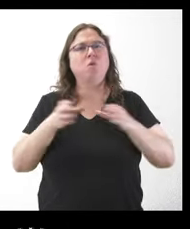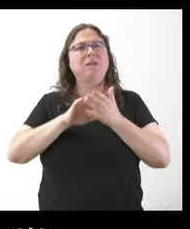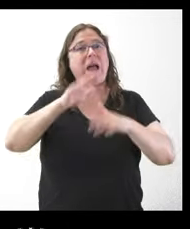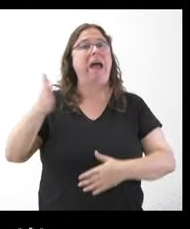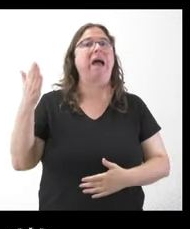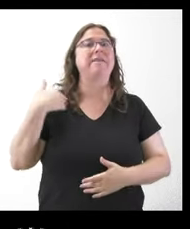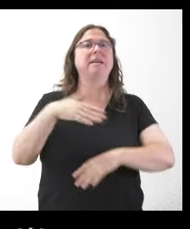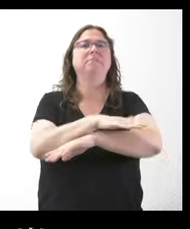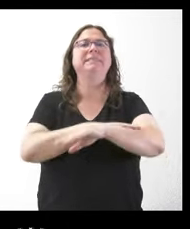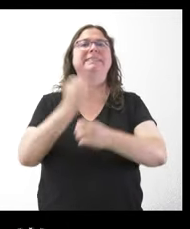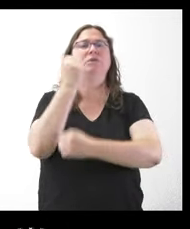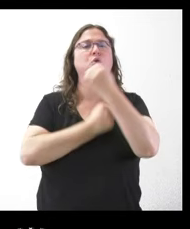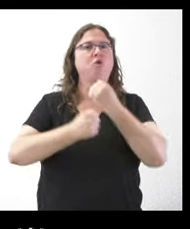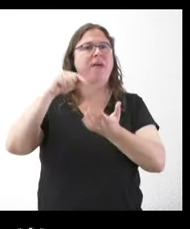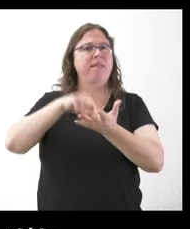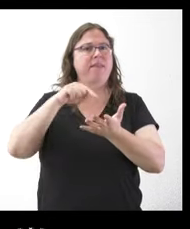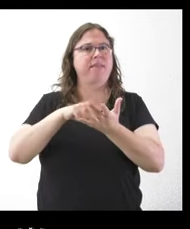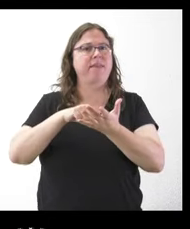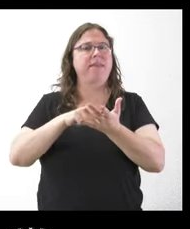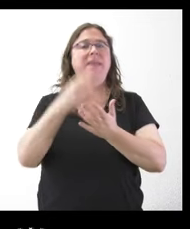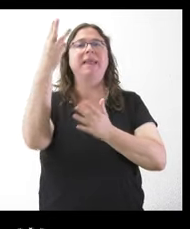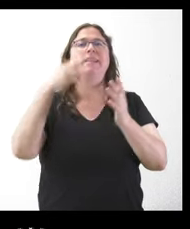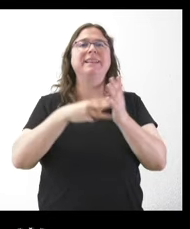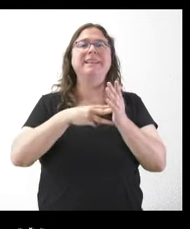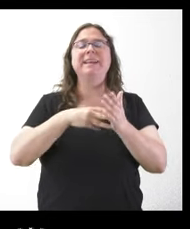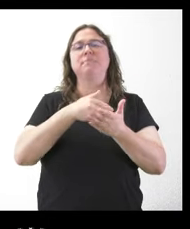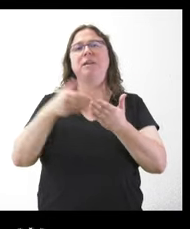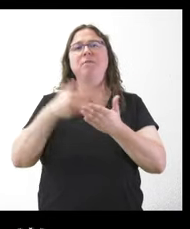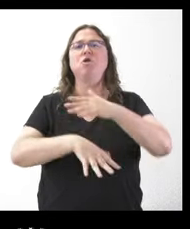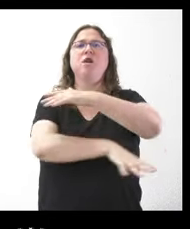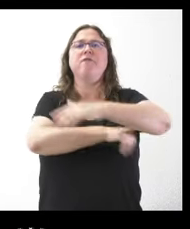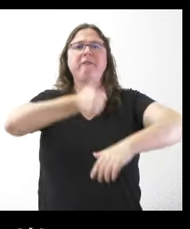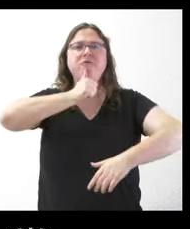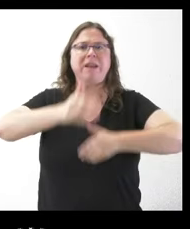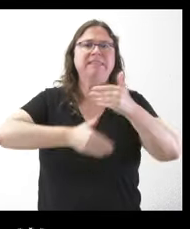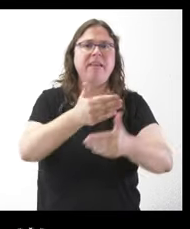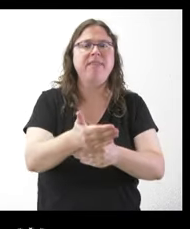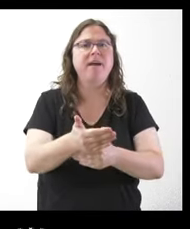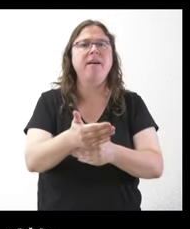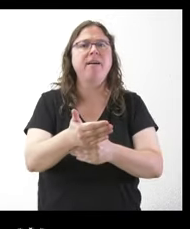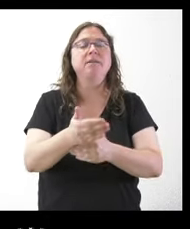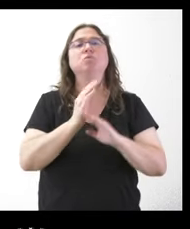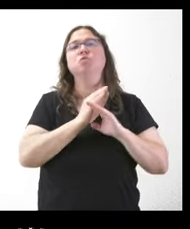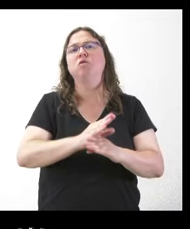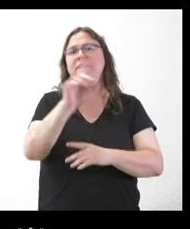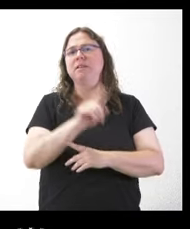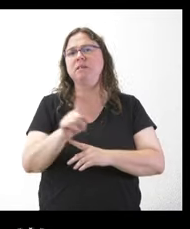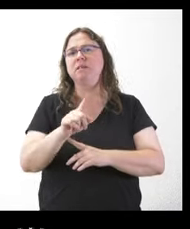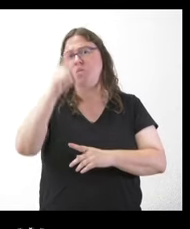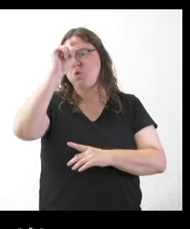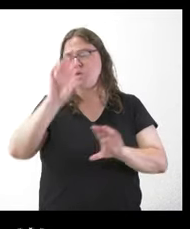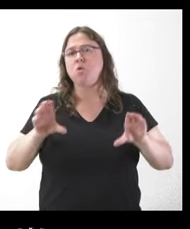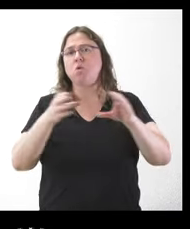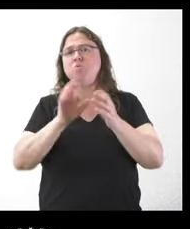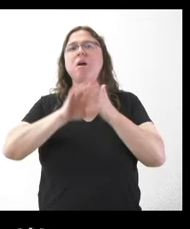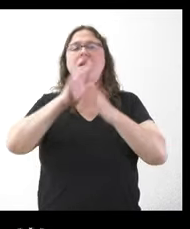de ayer del ministro de Economía y Hacienda sobre esos tres mil millones del fondo de resiliencia. No sé si le parten suficientes y no sé si la Junta se va a